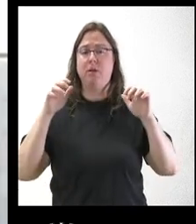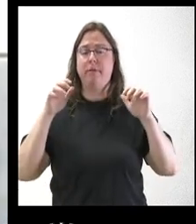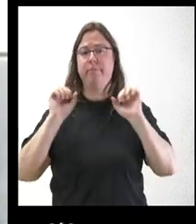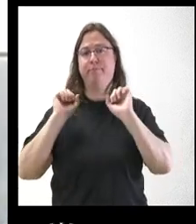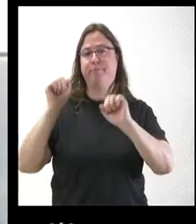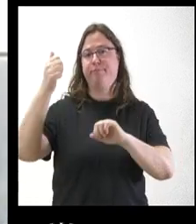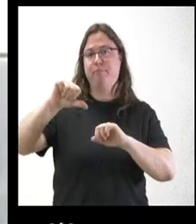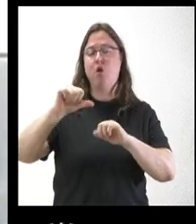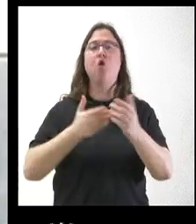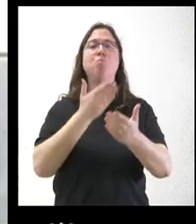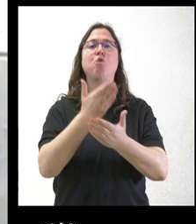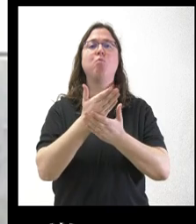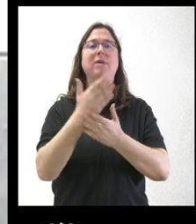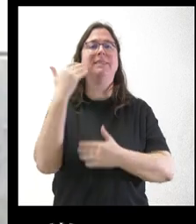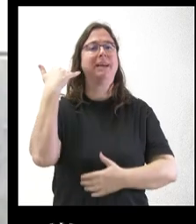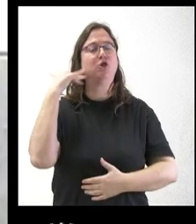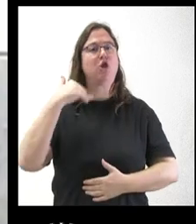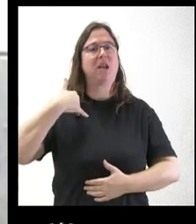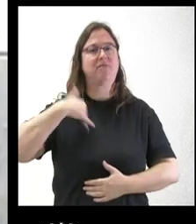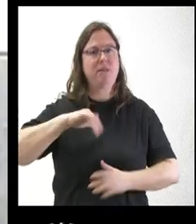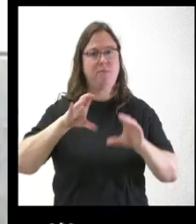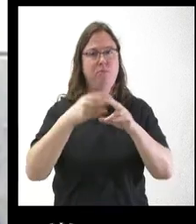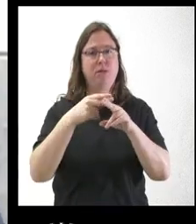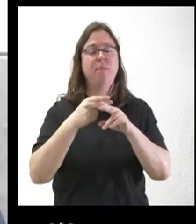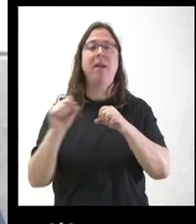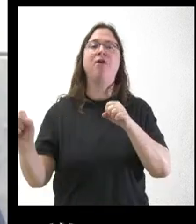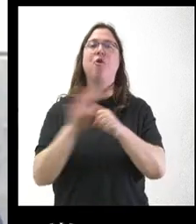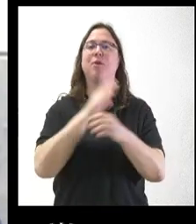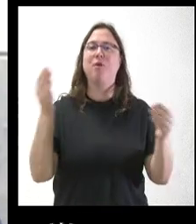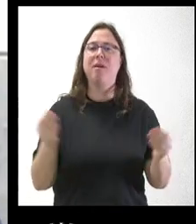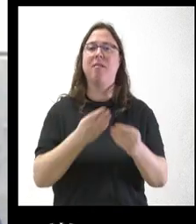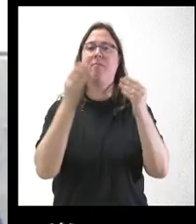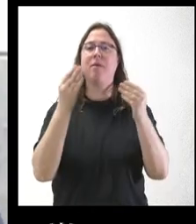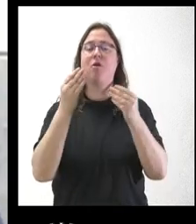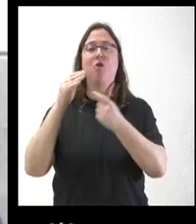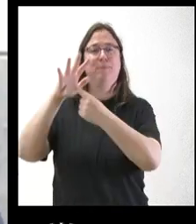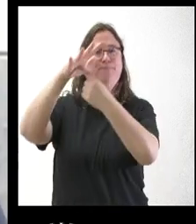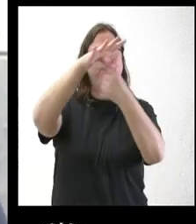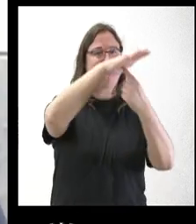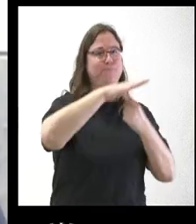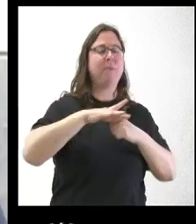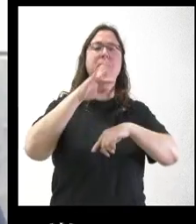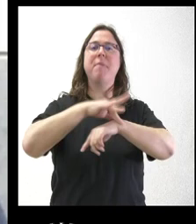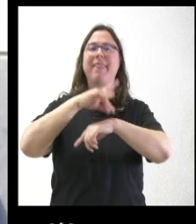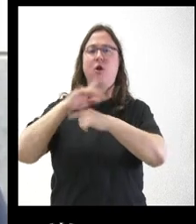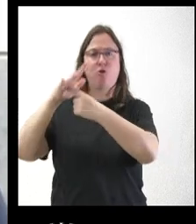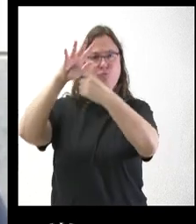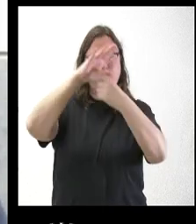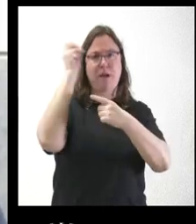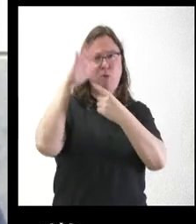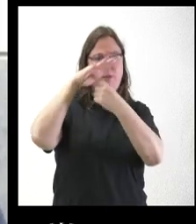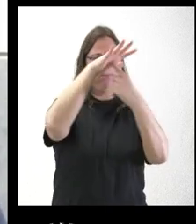propuesta de Soria ya para mejorar la cobertura en el este de la comunidad mediante un helicóptero medicalizado. No sé si la Junta